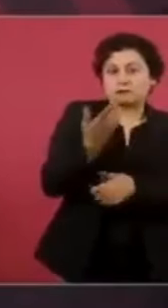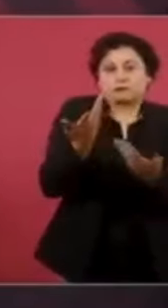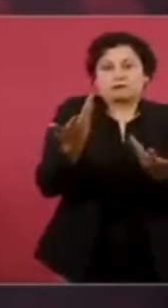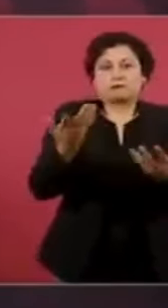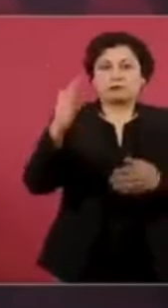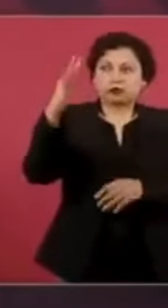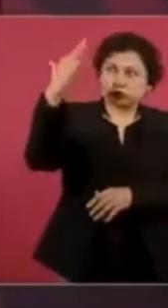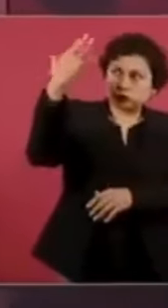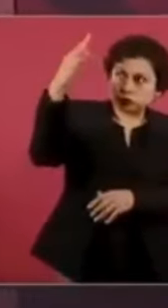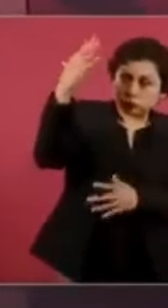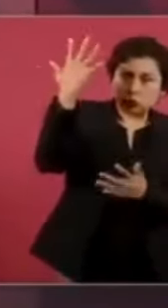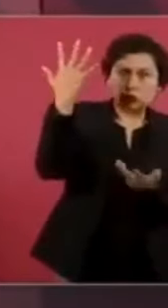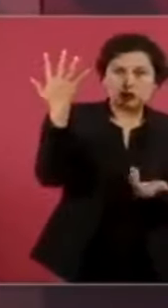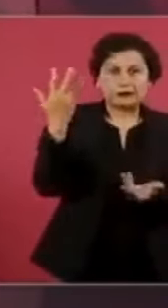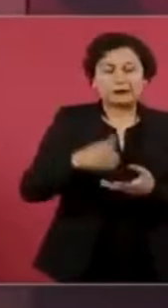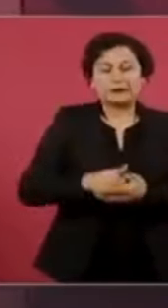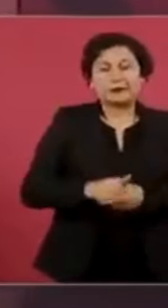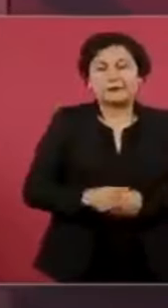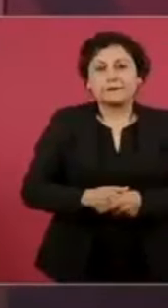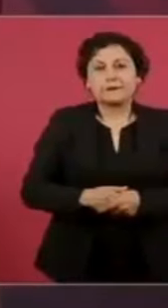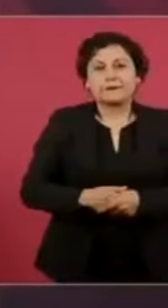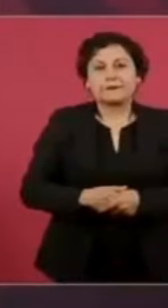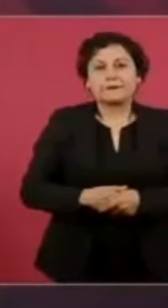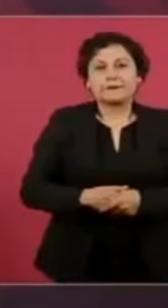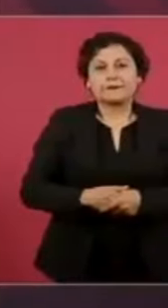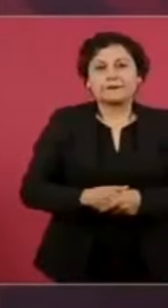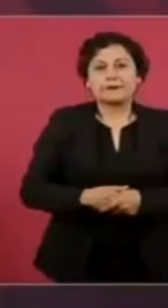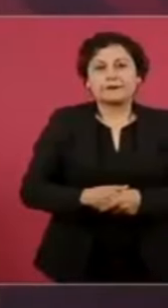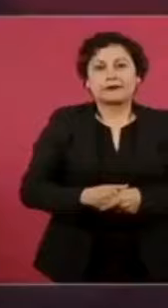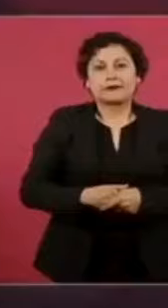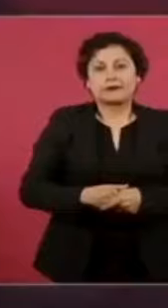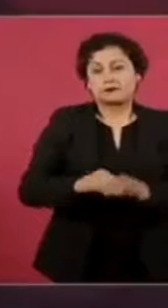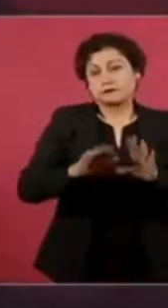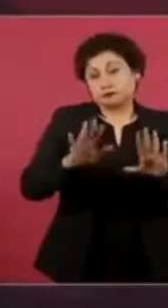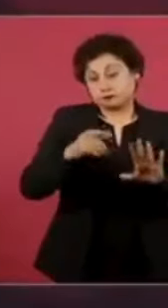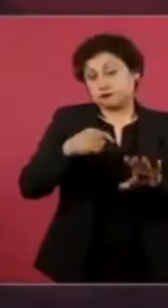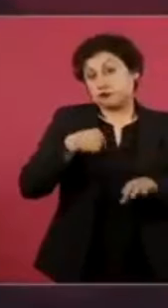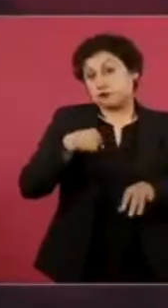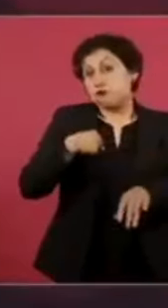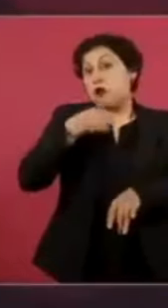sí voy a tardar de una vez,